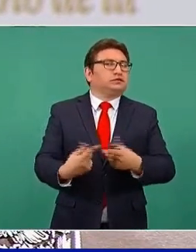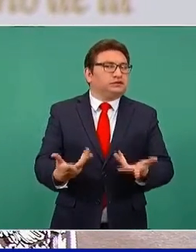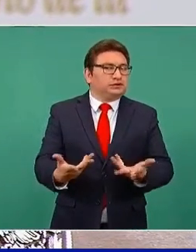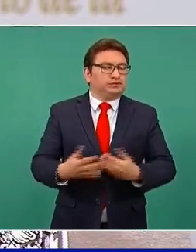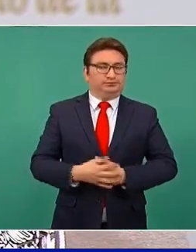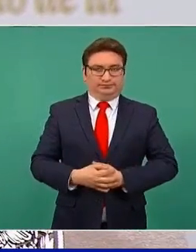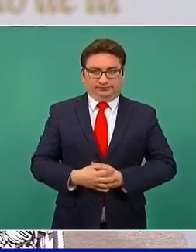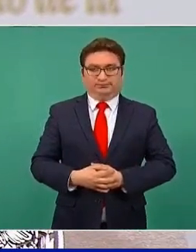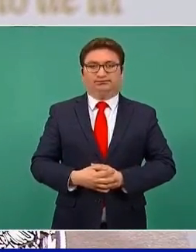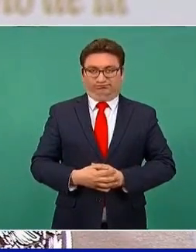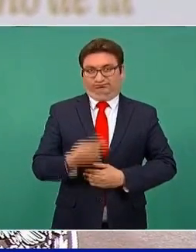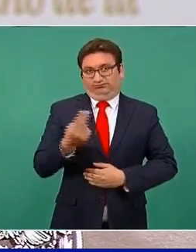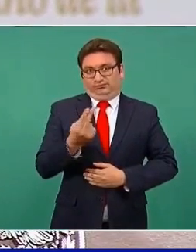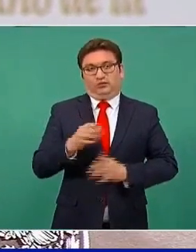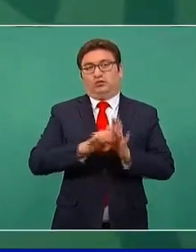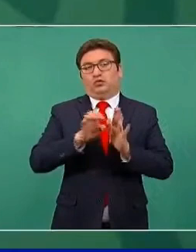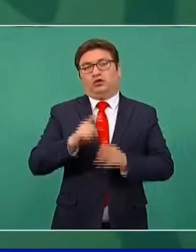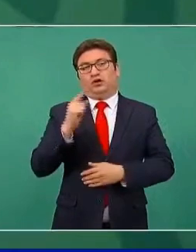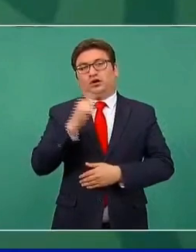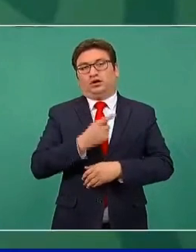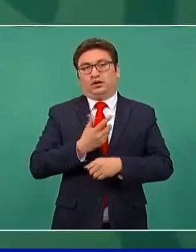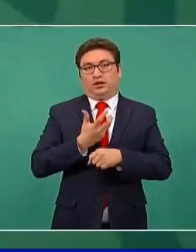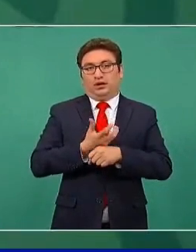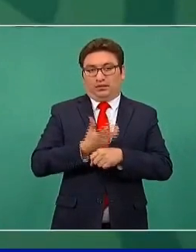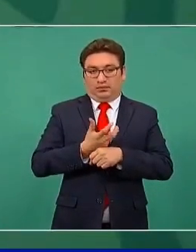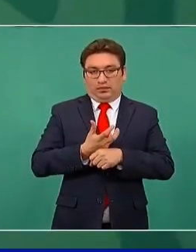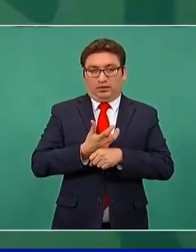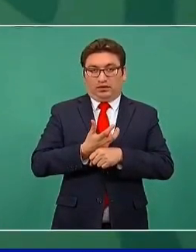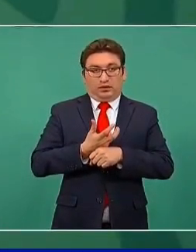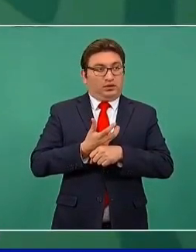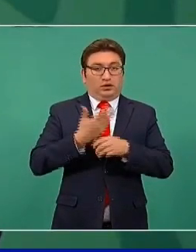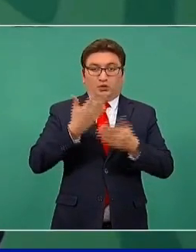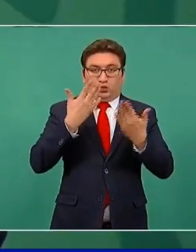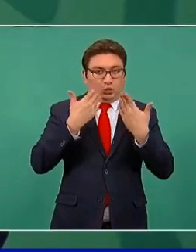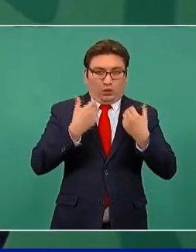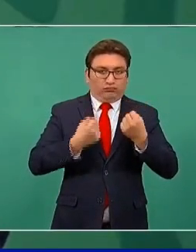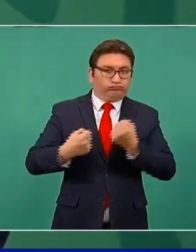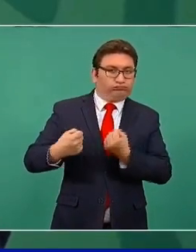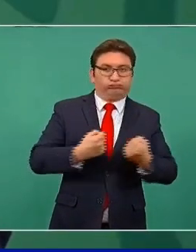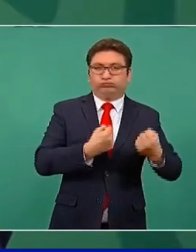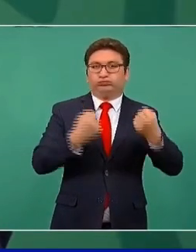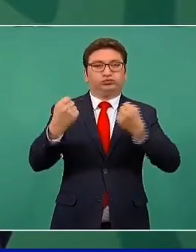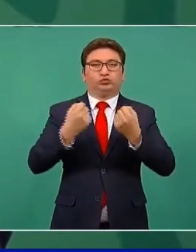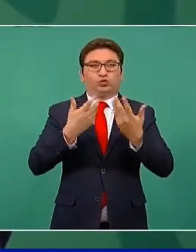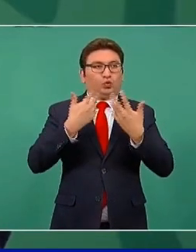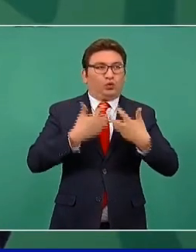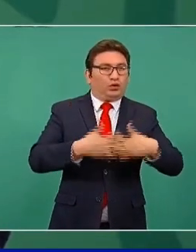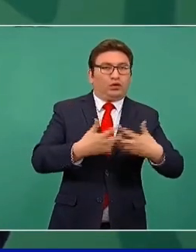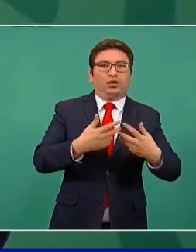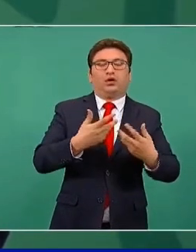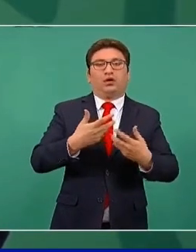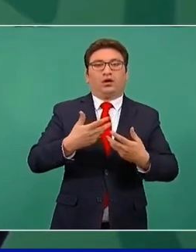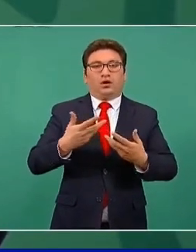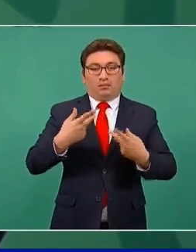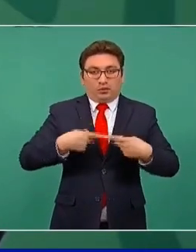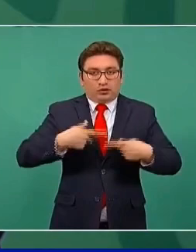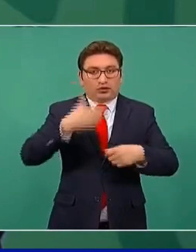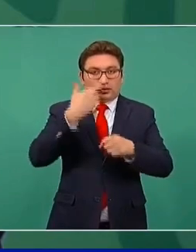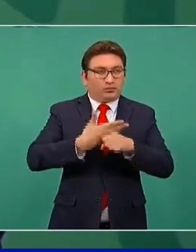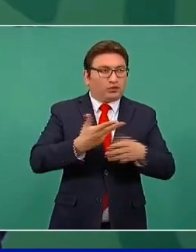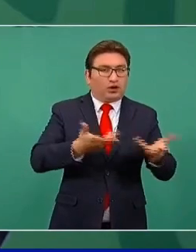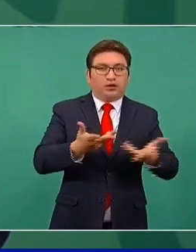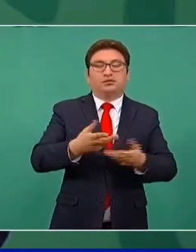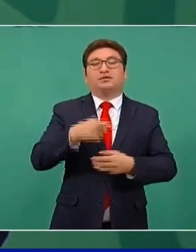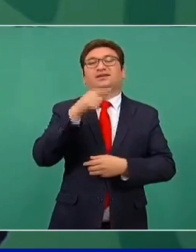Ahora en Estados Unidos no hay choferes, no hay operadores, tienen